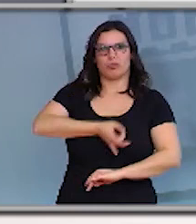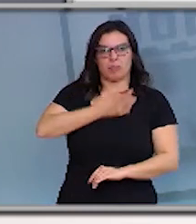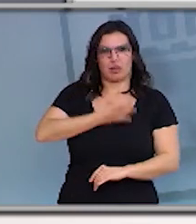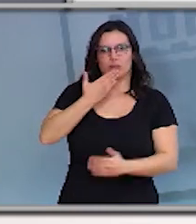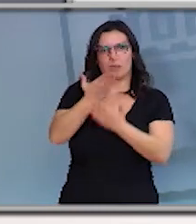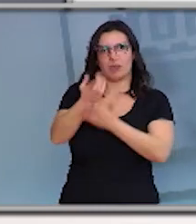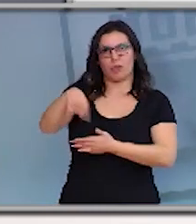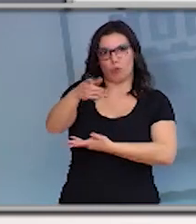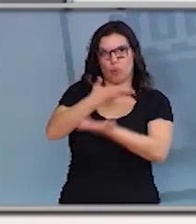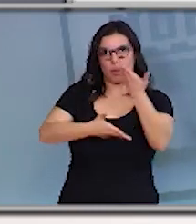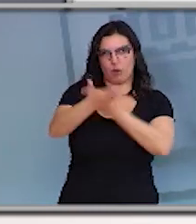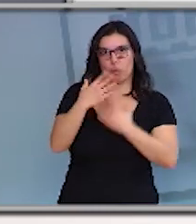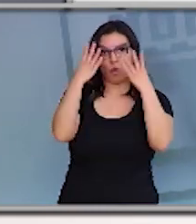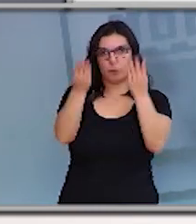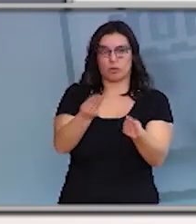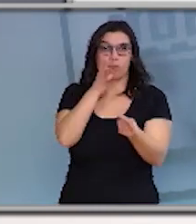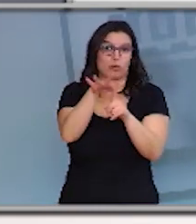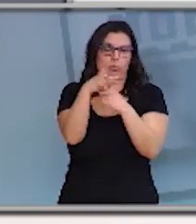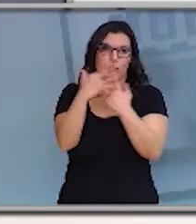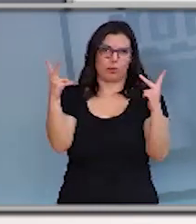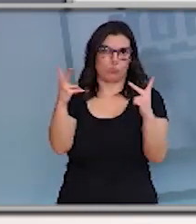colaboración e comprensión dada a situación.